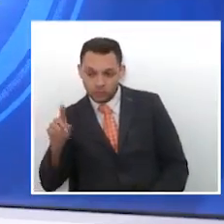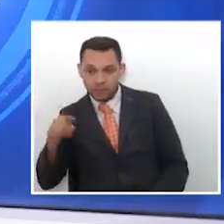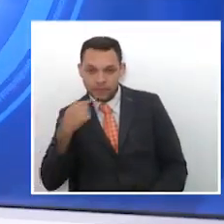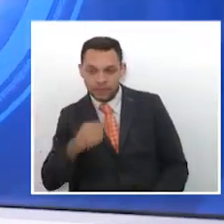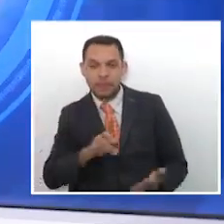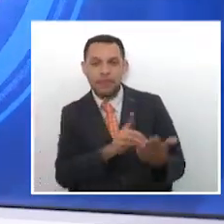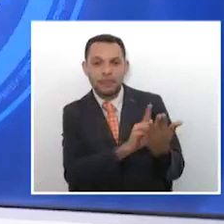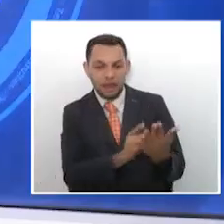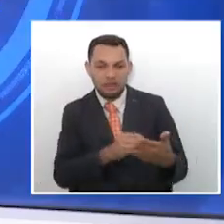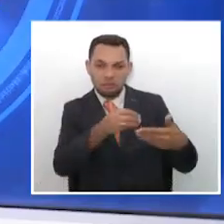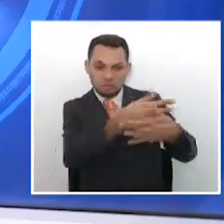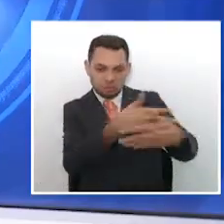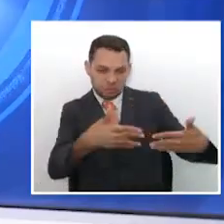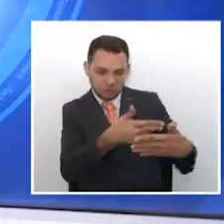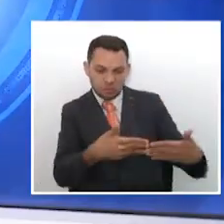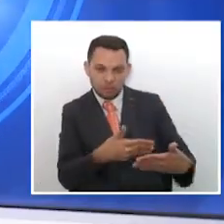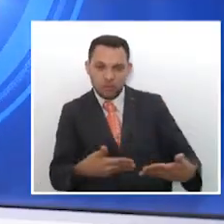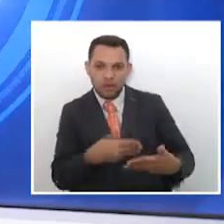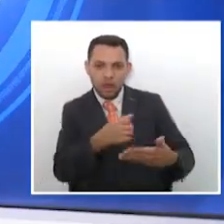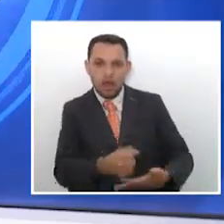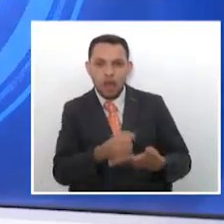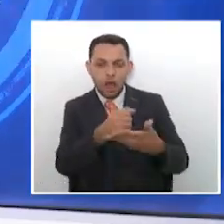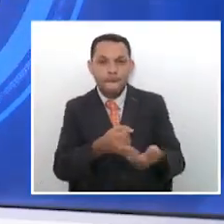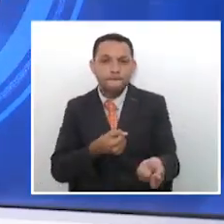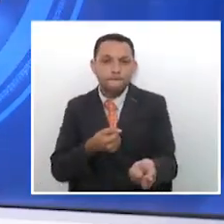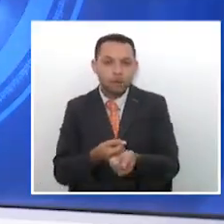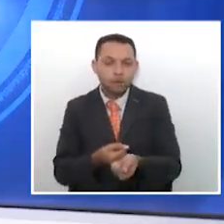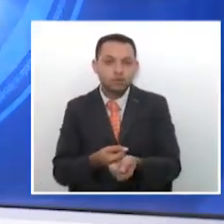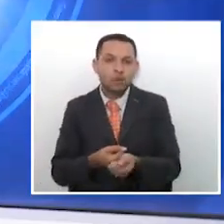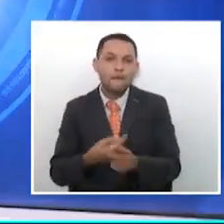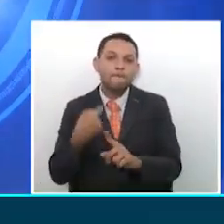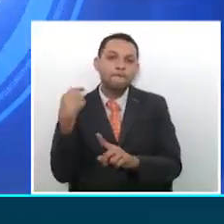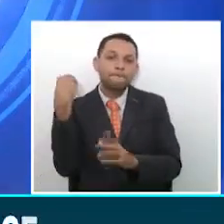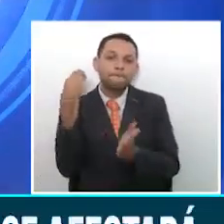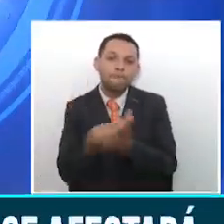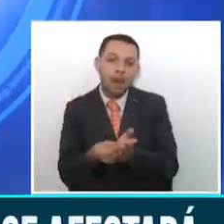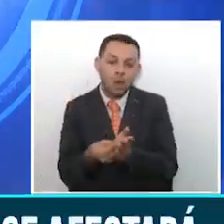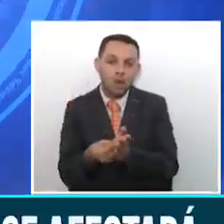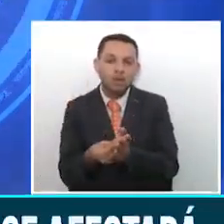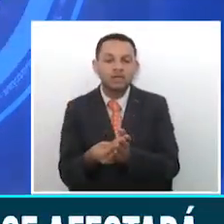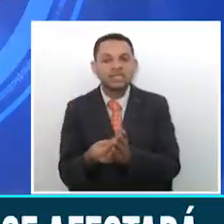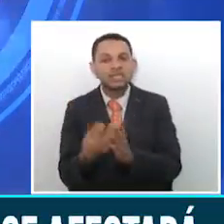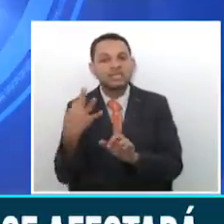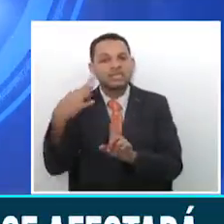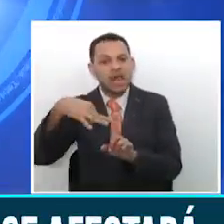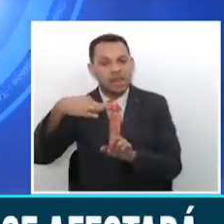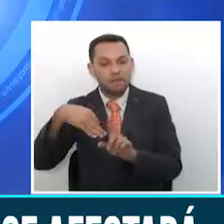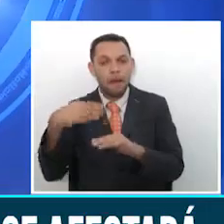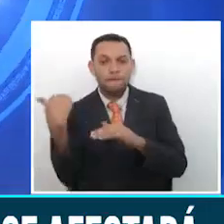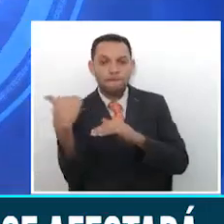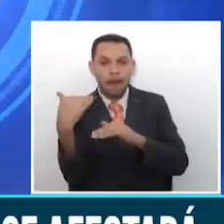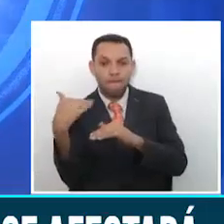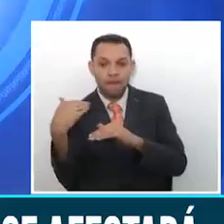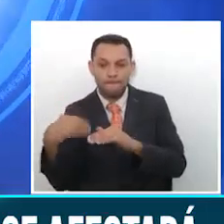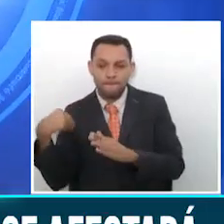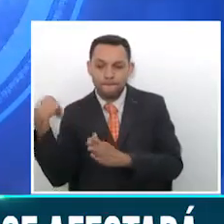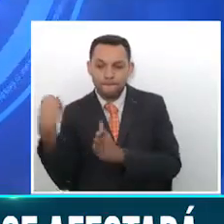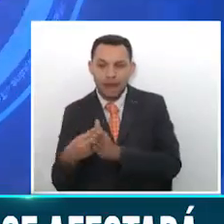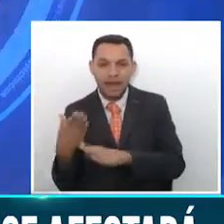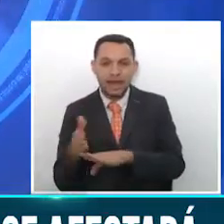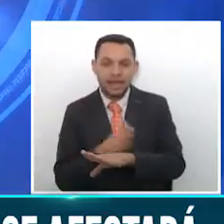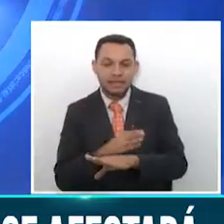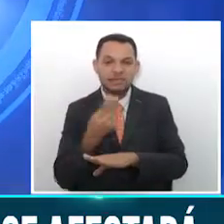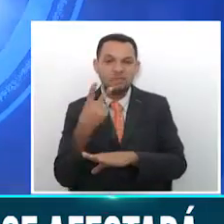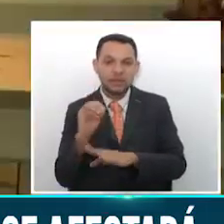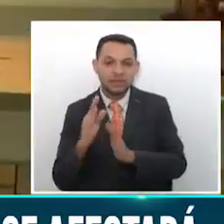regulan aspectos como el subsidio a la prima y contempla plazos para su pago en tres pagos precisamente hasta antes del 20 de diciembre.